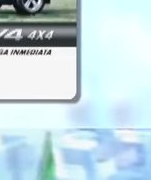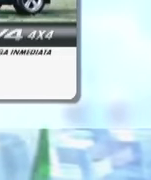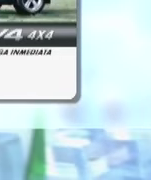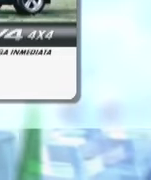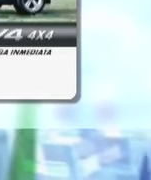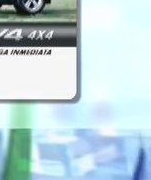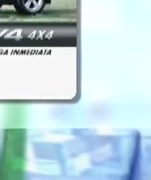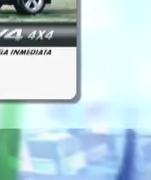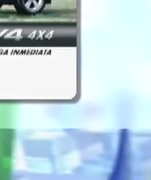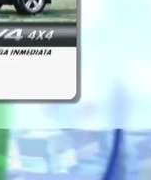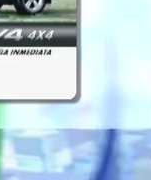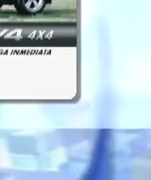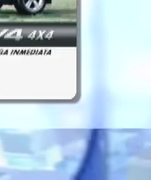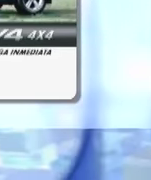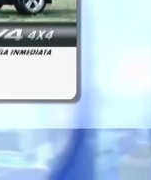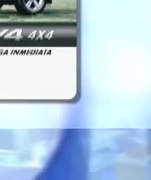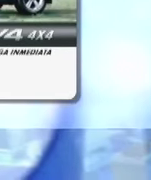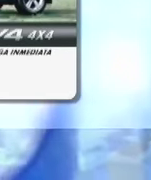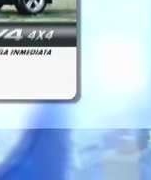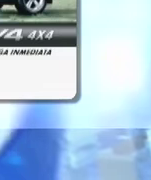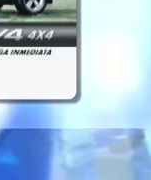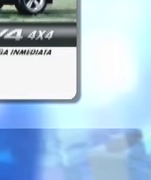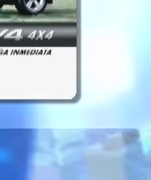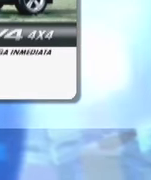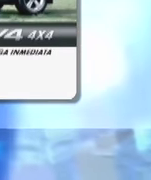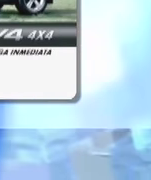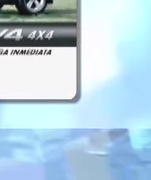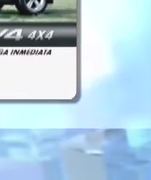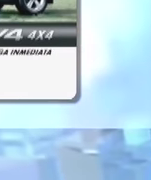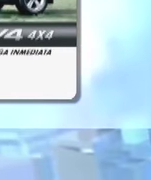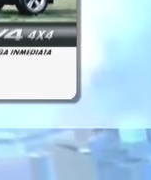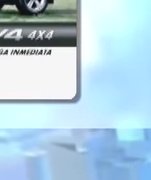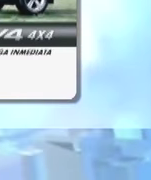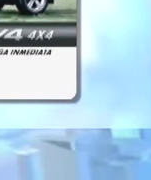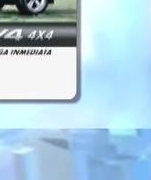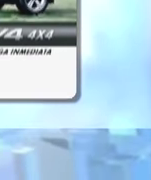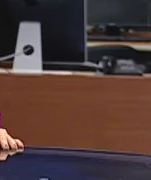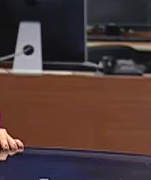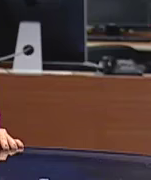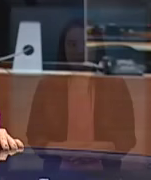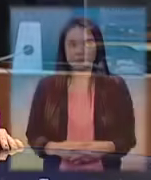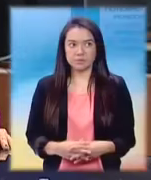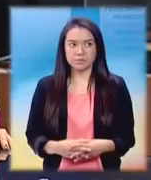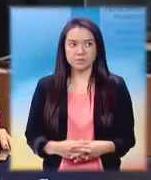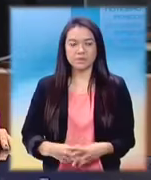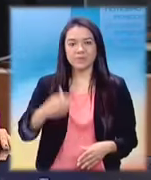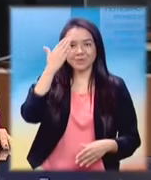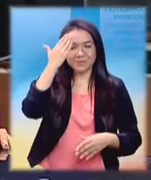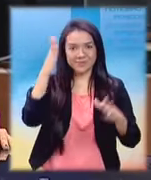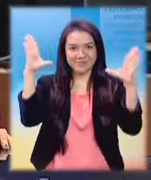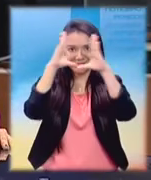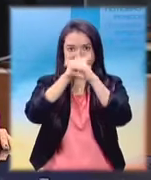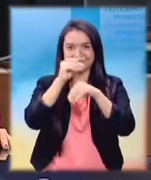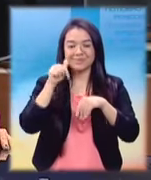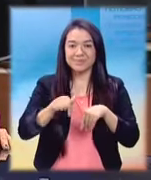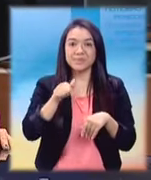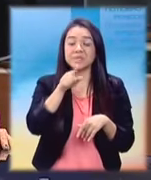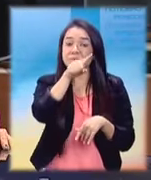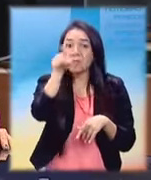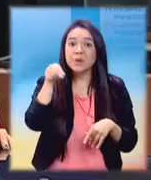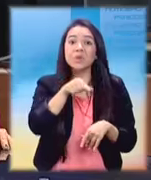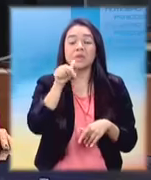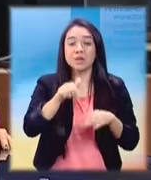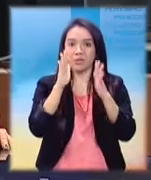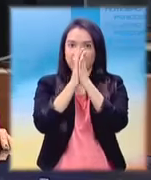nueva Toyota RAV4, la diferencia entre sed y aparentar. Buenas noches, le deseamos que esté